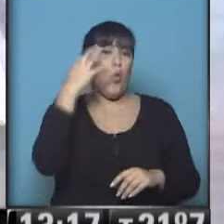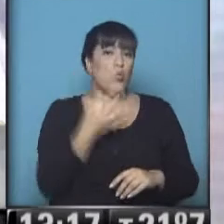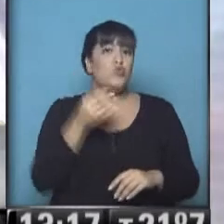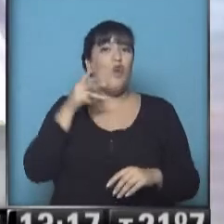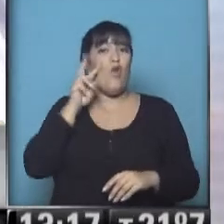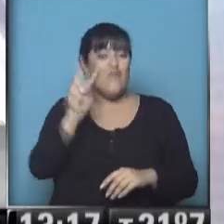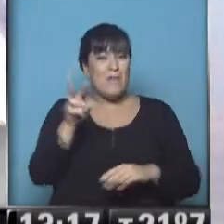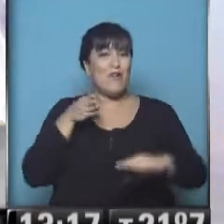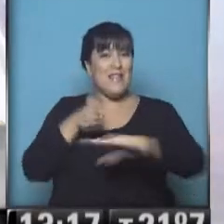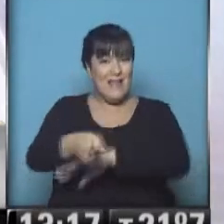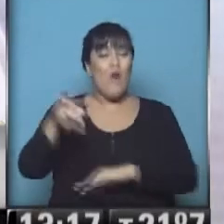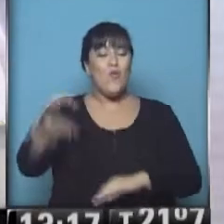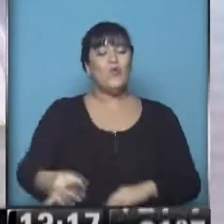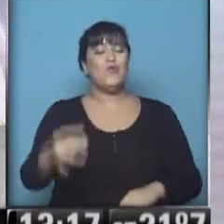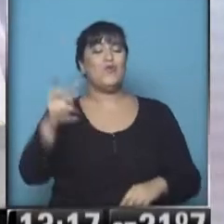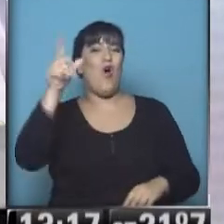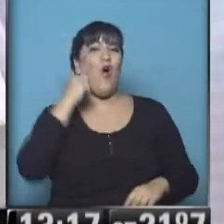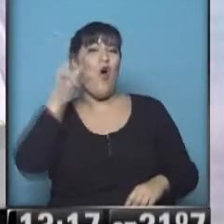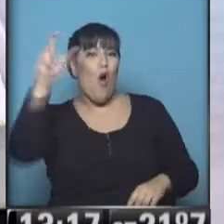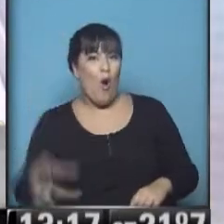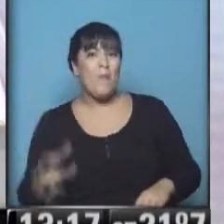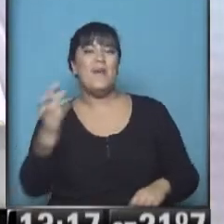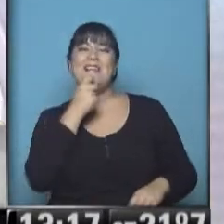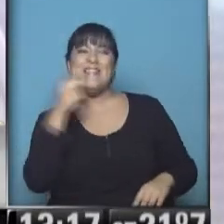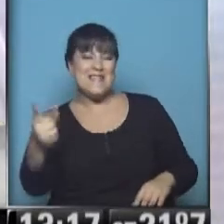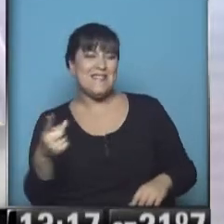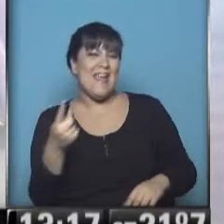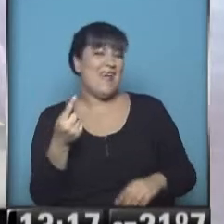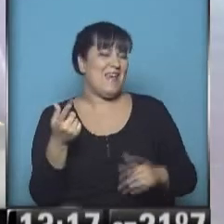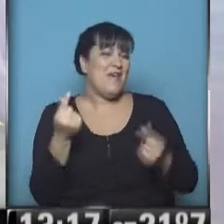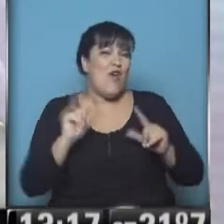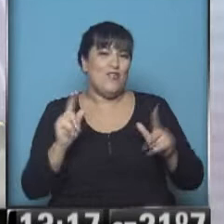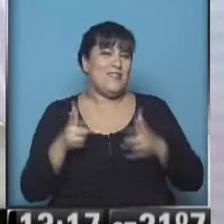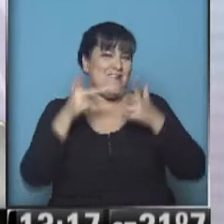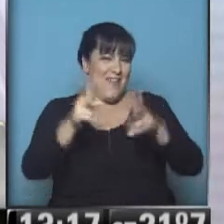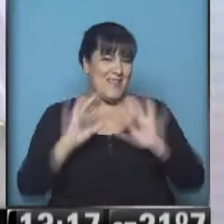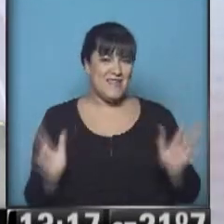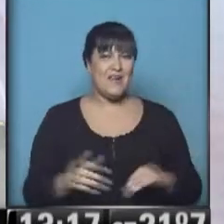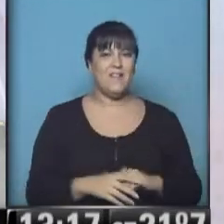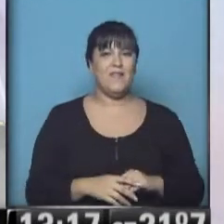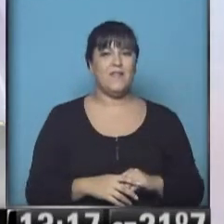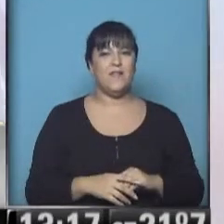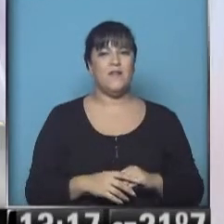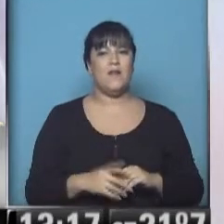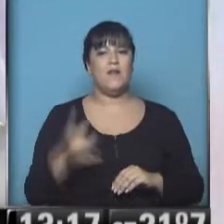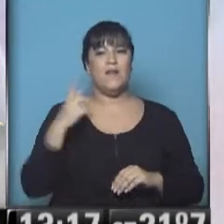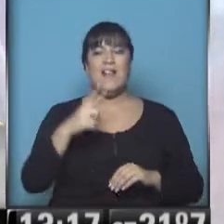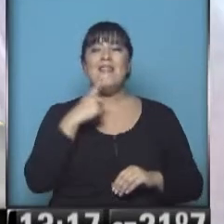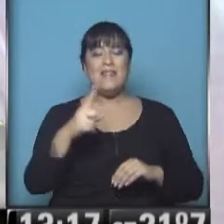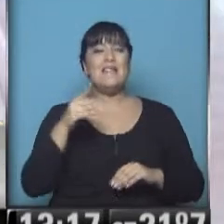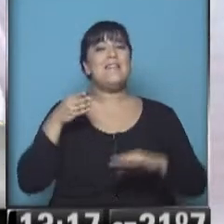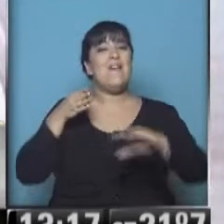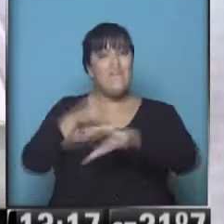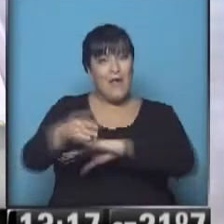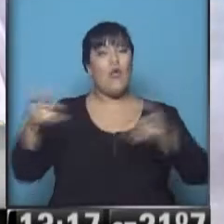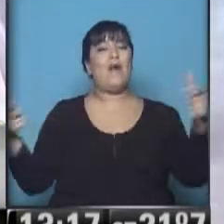hizo un chiste cuando entró Renequian, que no vale la pena contar, un chiste menor. Vengo a reunirme con la Presidenta de la